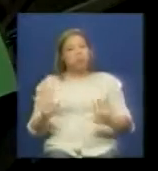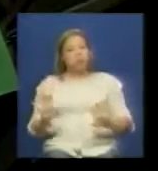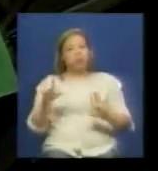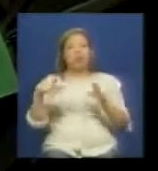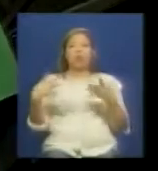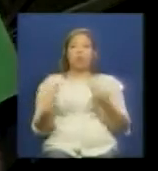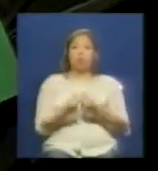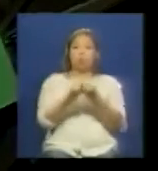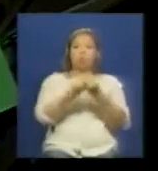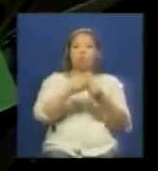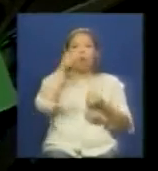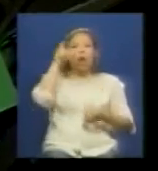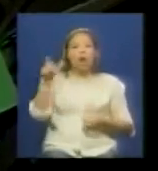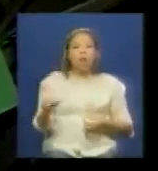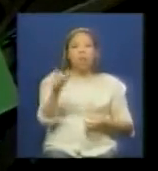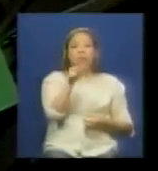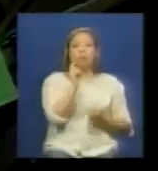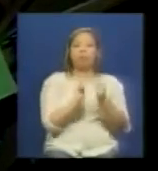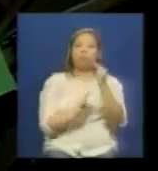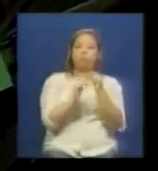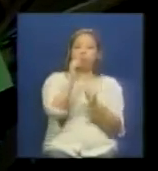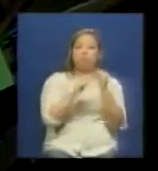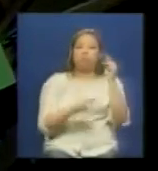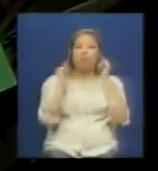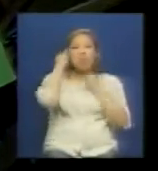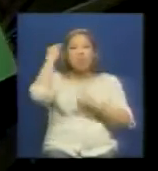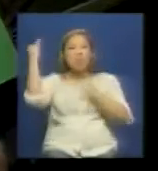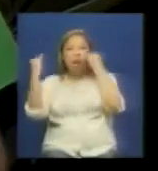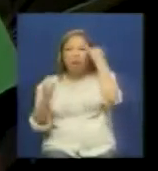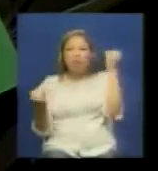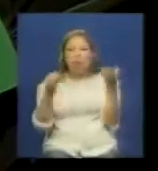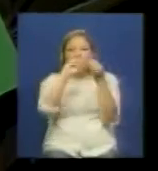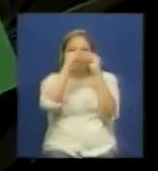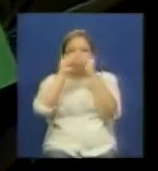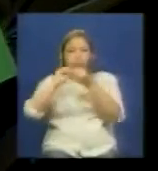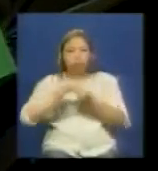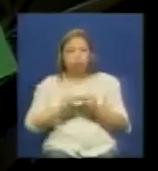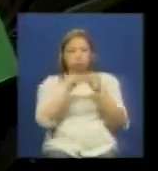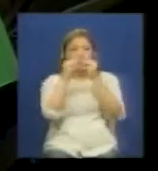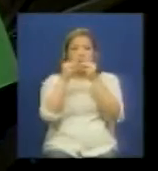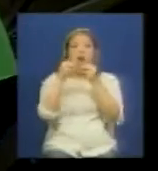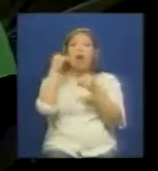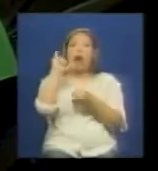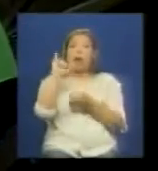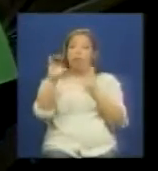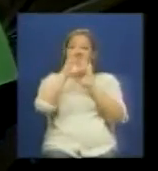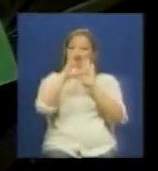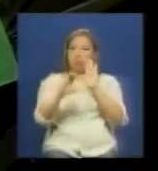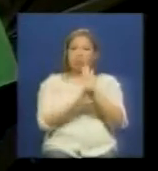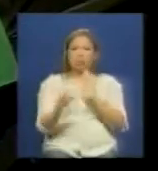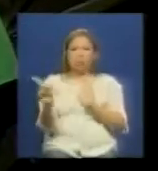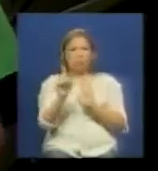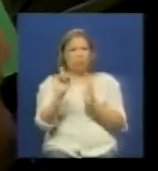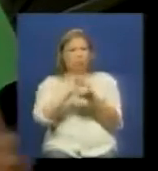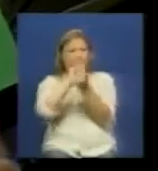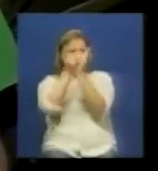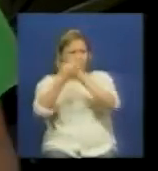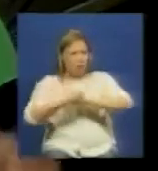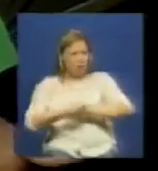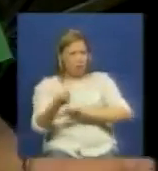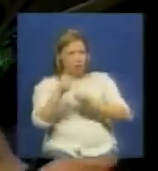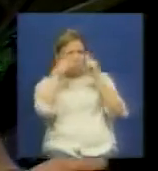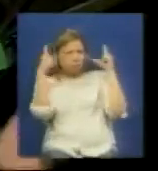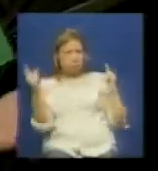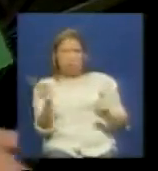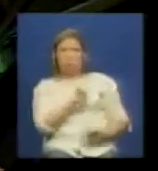el poder popular y es lo que estamos hablando en este momento y que bien mencionaba Gustavo en el segmento anterior existe una constitución y ellos no pueden pasar por encima de eso el que